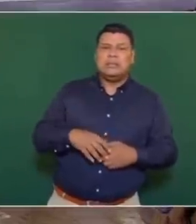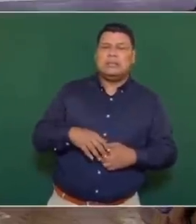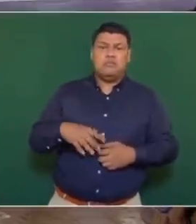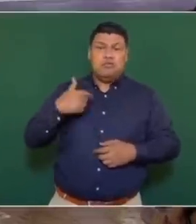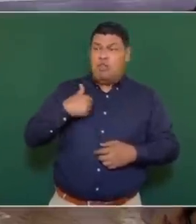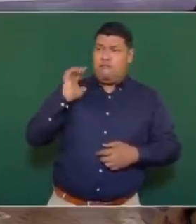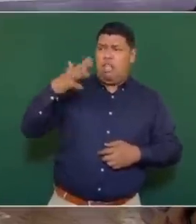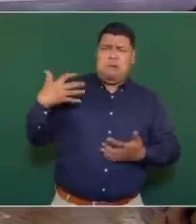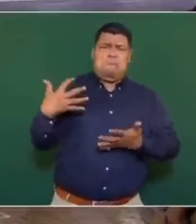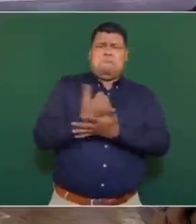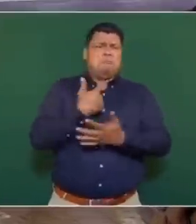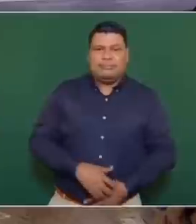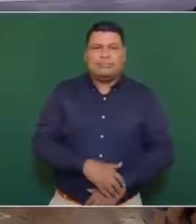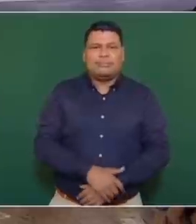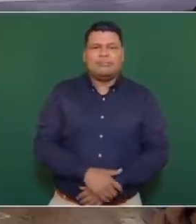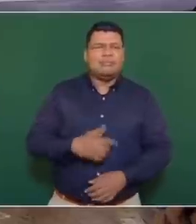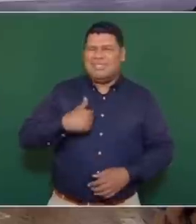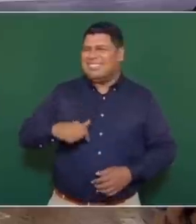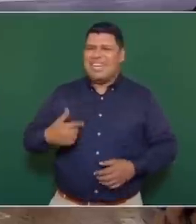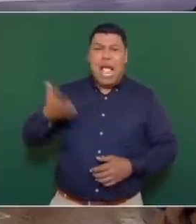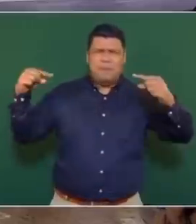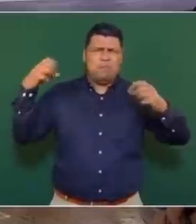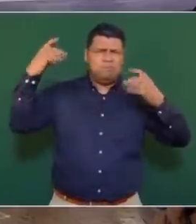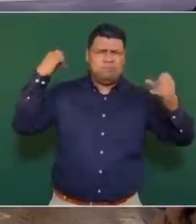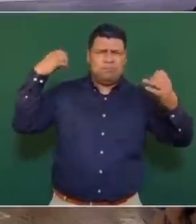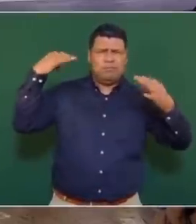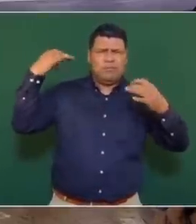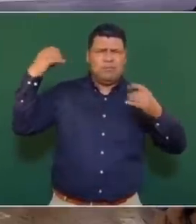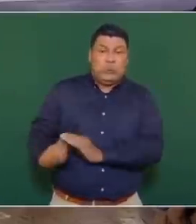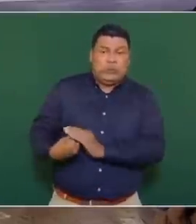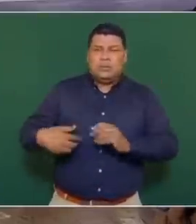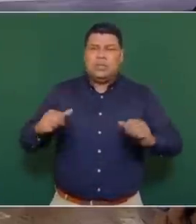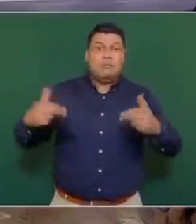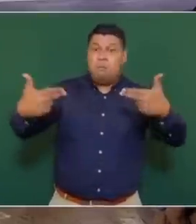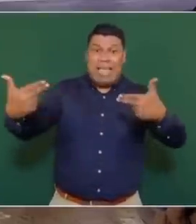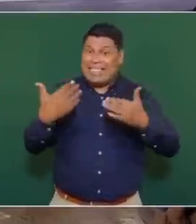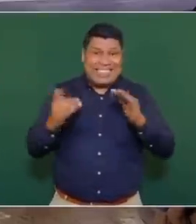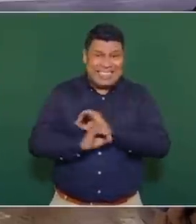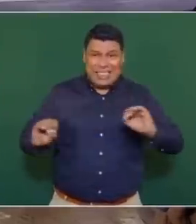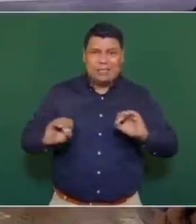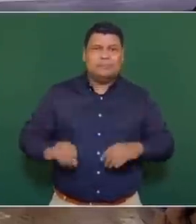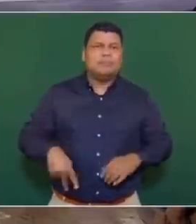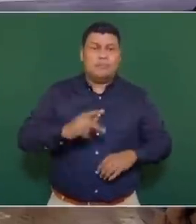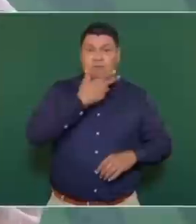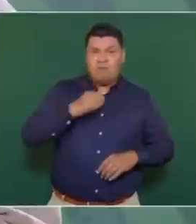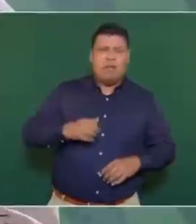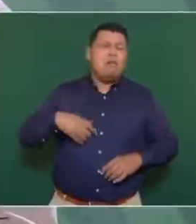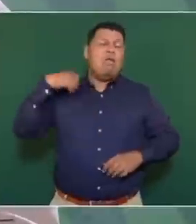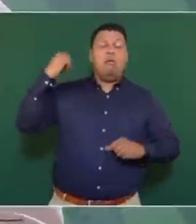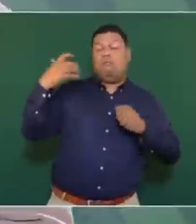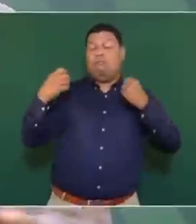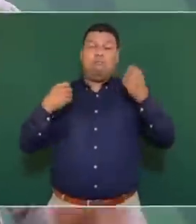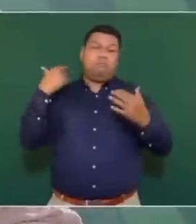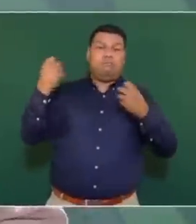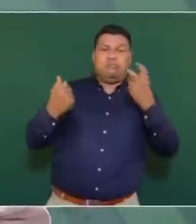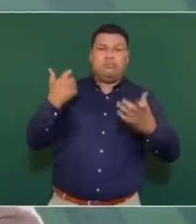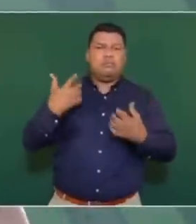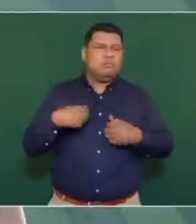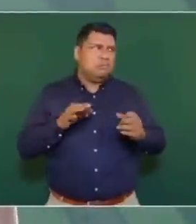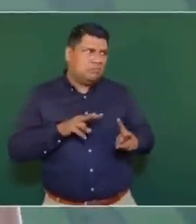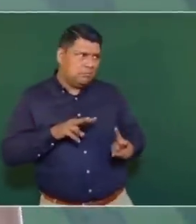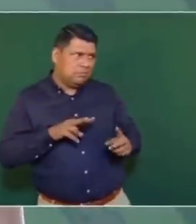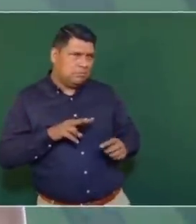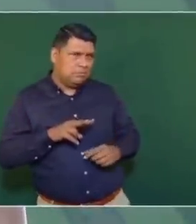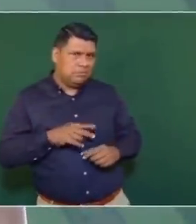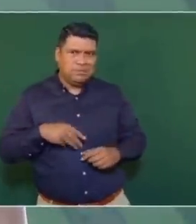que si ganas lo vas a meter a la cárcel. Yo recuerdo que estábamos en un debate y esto no salió al aire, pero cuando él empieza a hablar de eso, tenía yo junto a